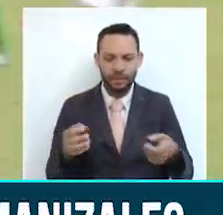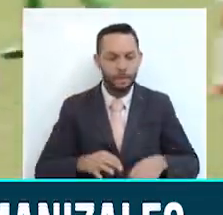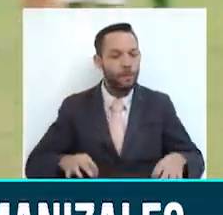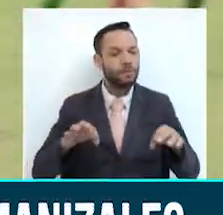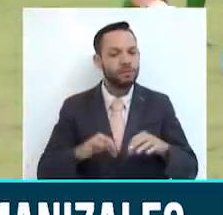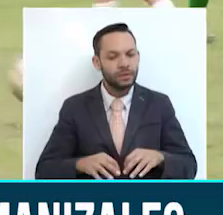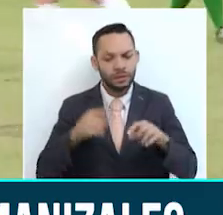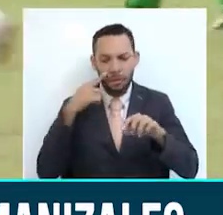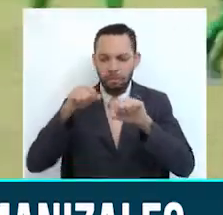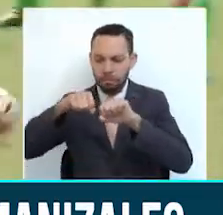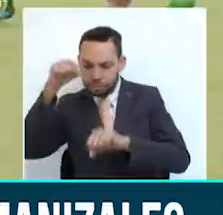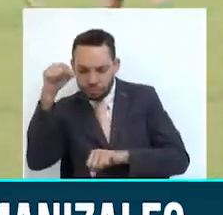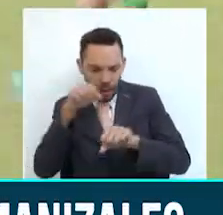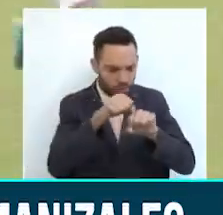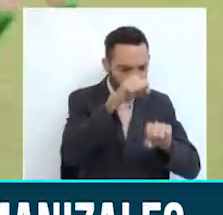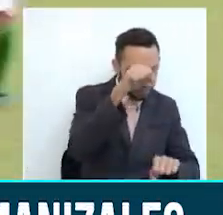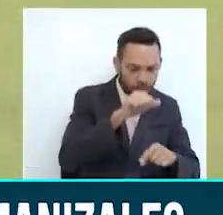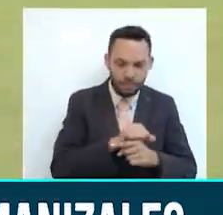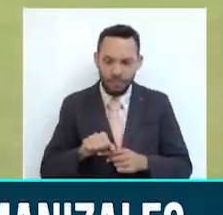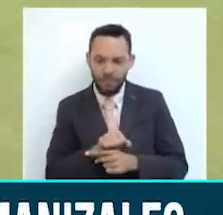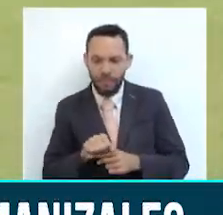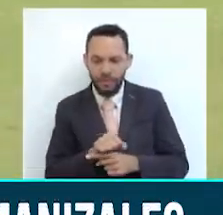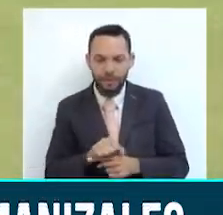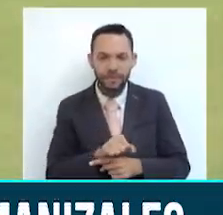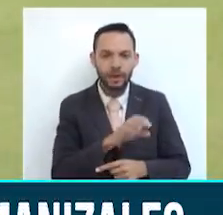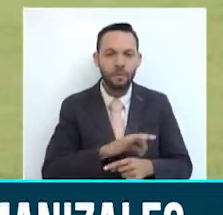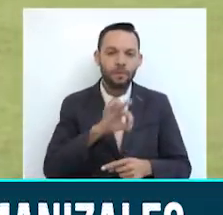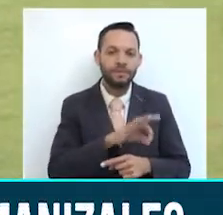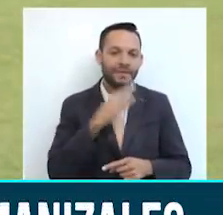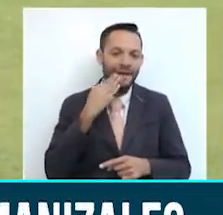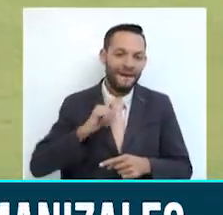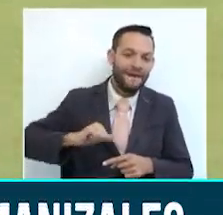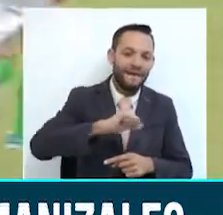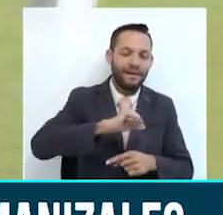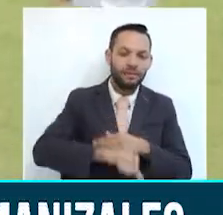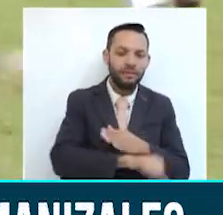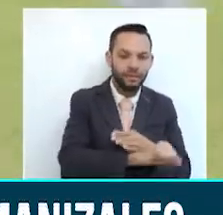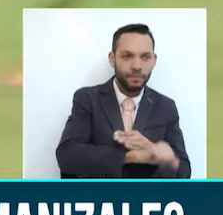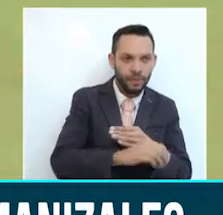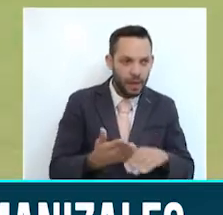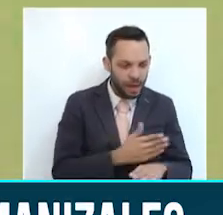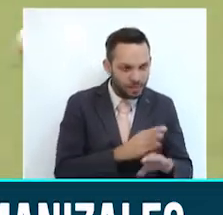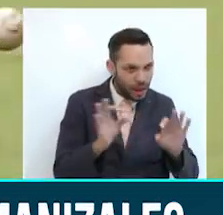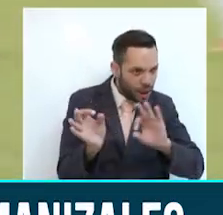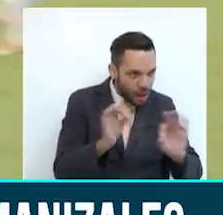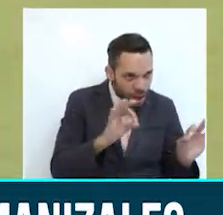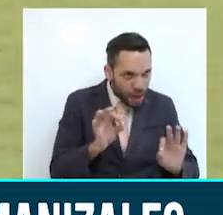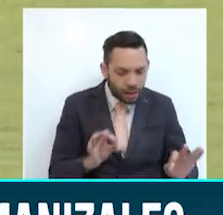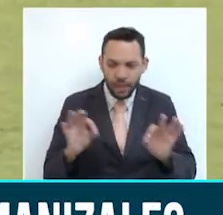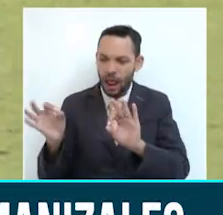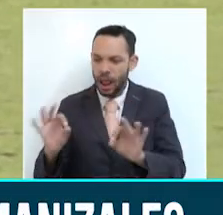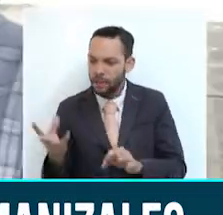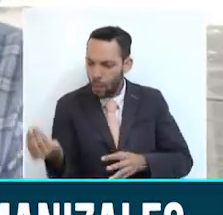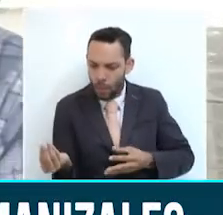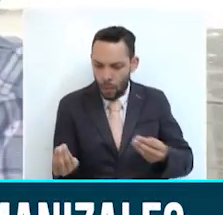para visibilizar el fútbol femenino que se practica en el departamento de Caldas, pero esto no se puede realizar si no se incentiva las divisiones